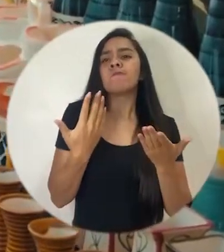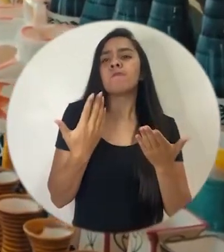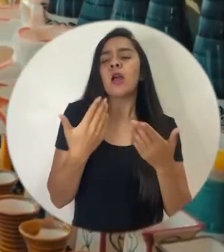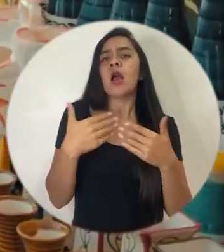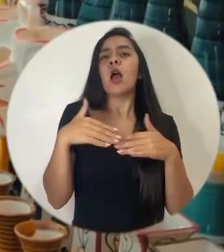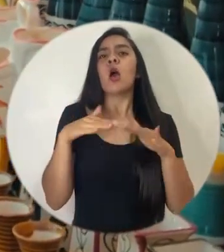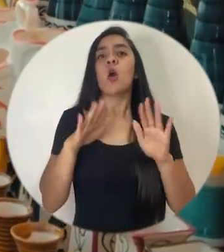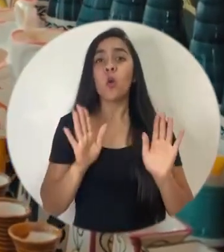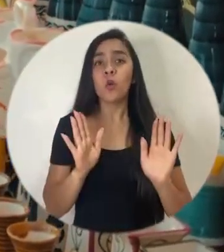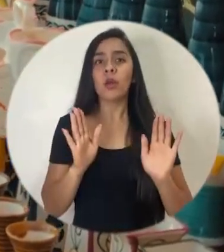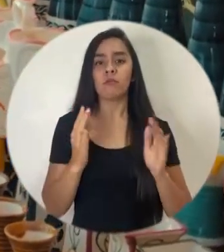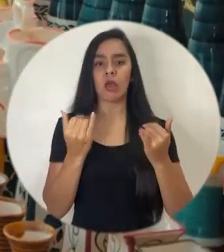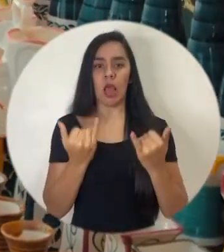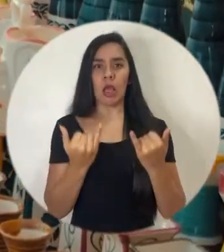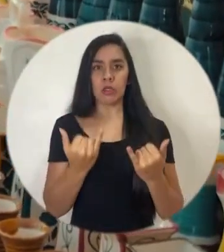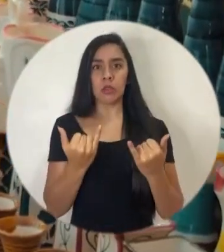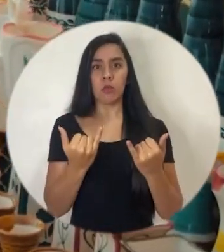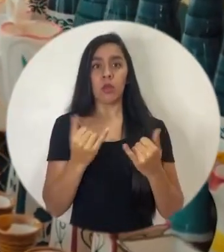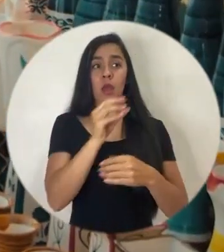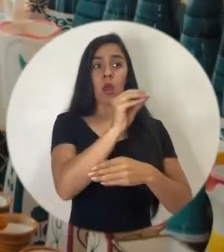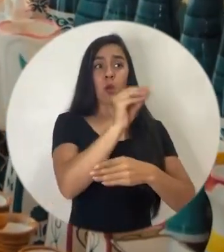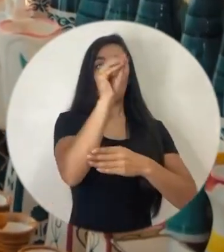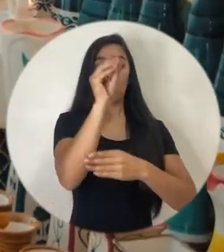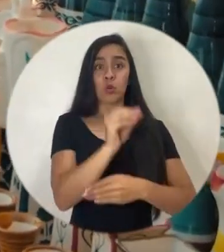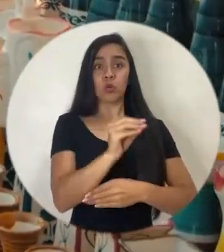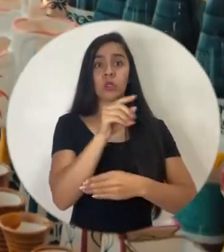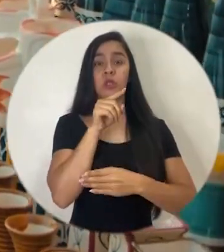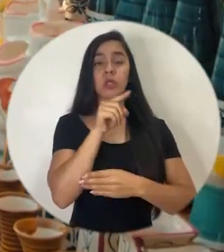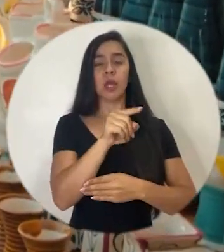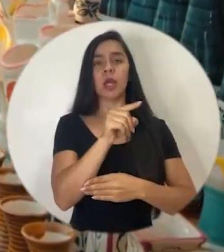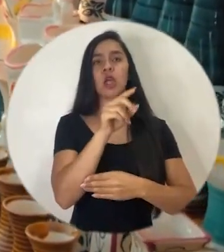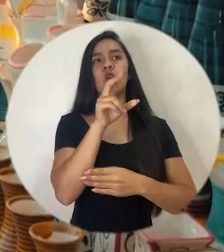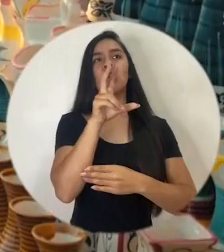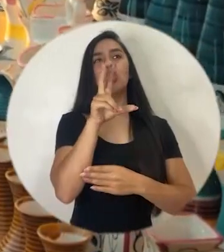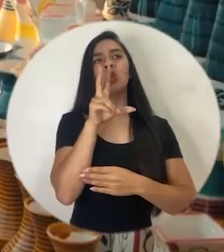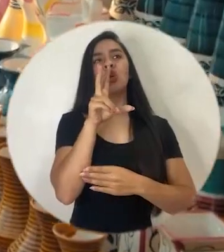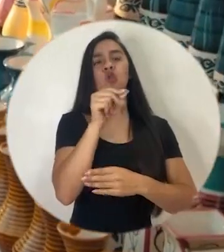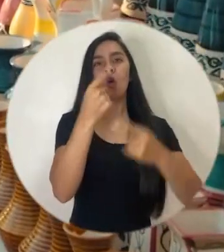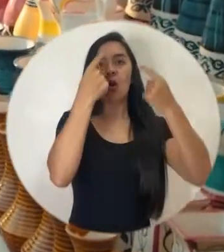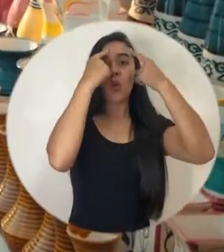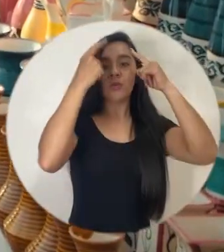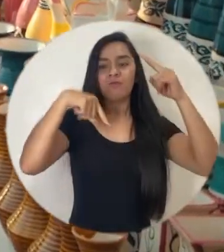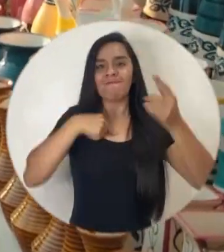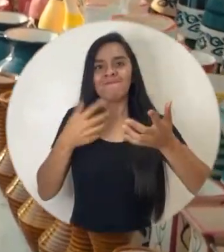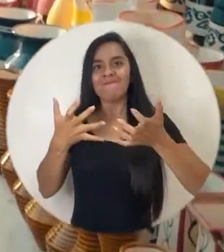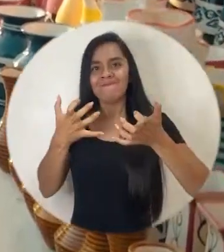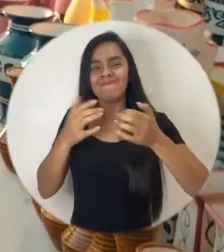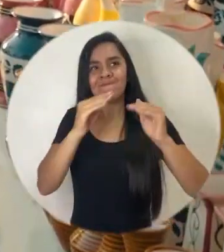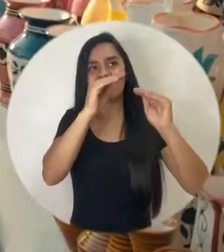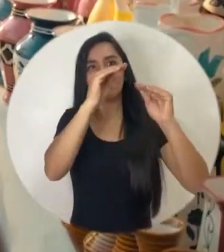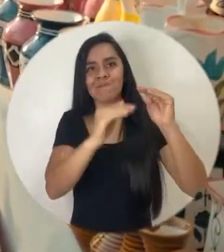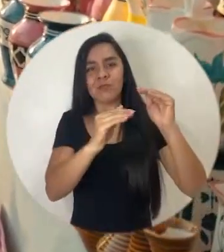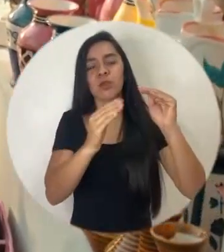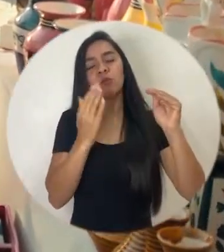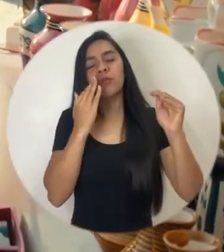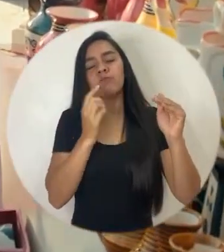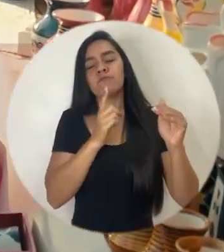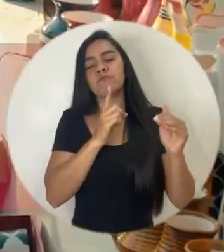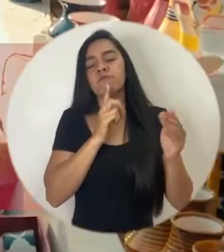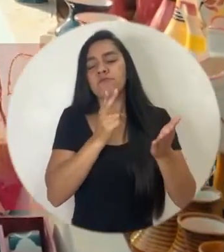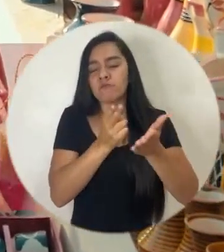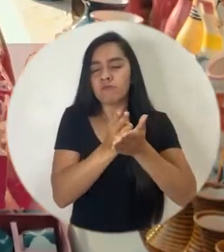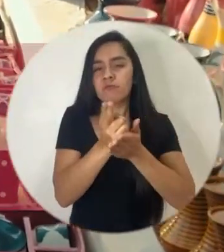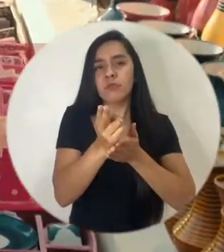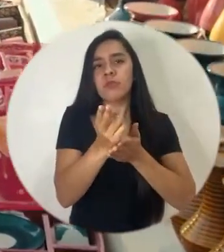en este momento las tasas de interés no están donde nosotros queríamos, porque